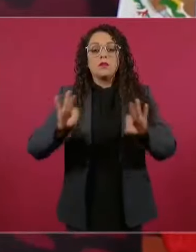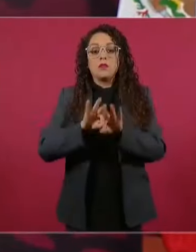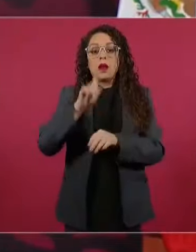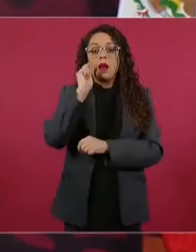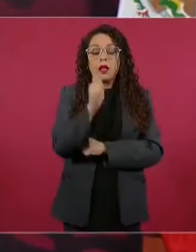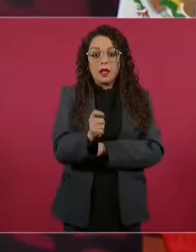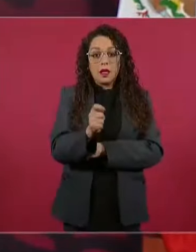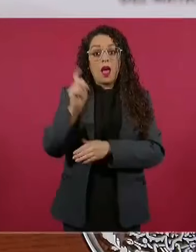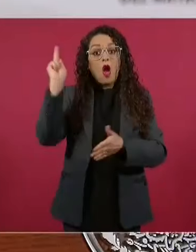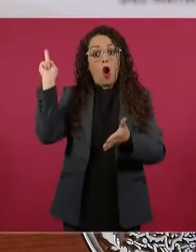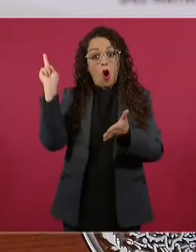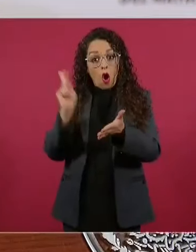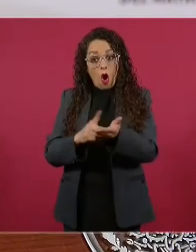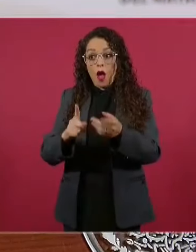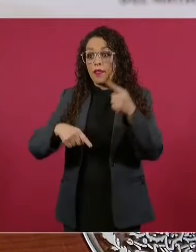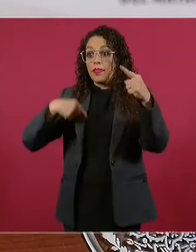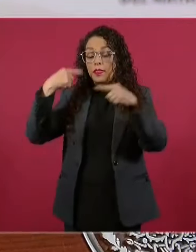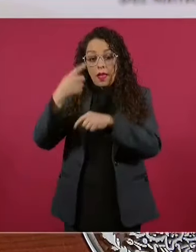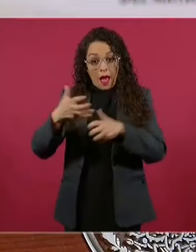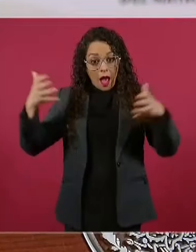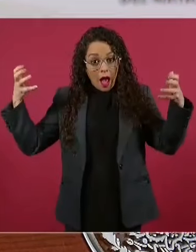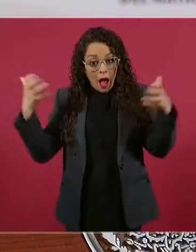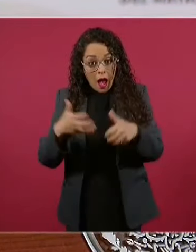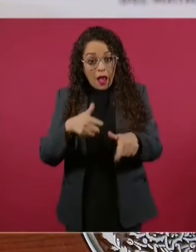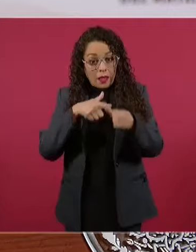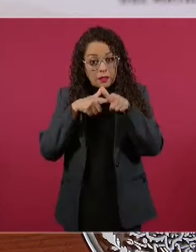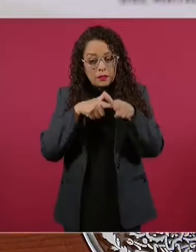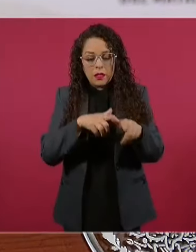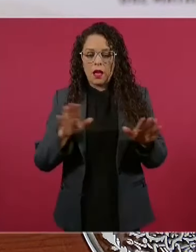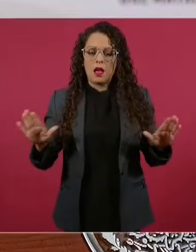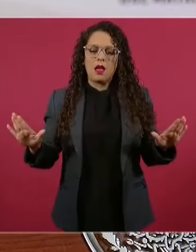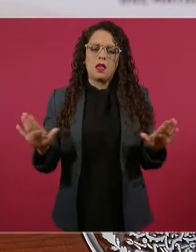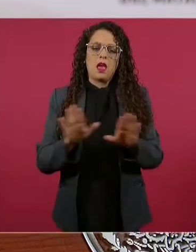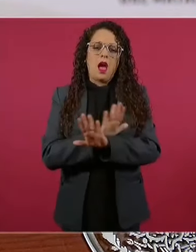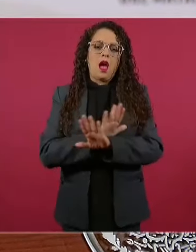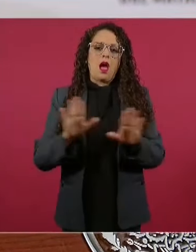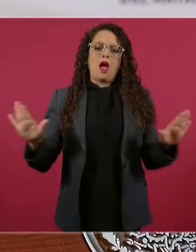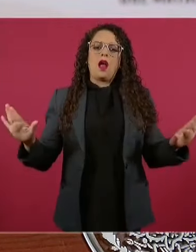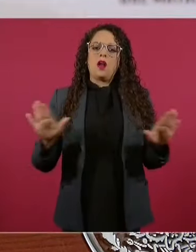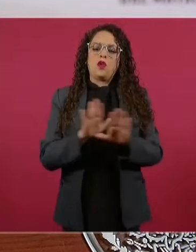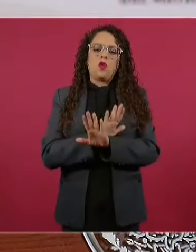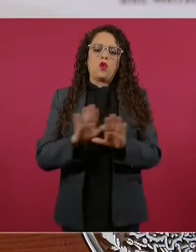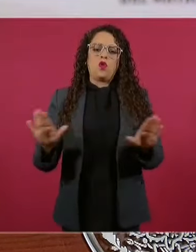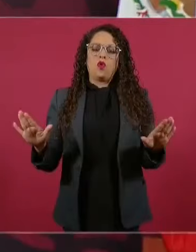que nunca más esas atrocidades, esas infamias,